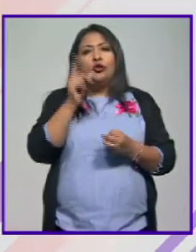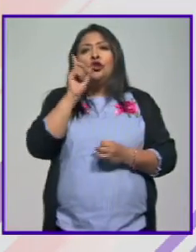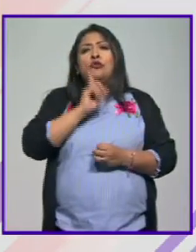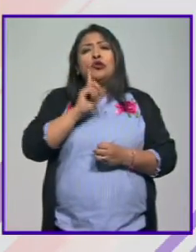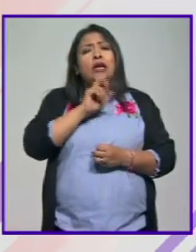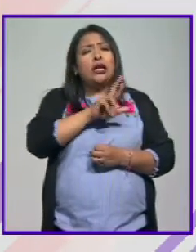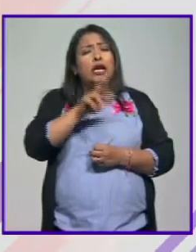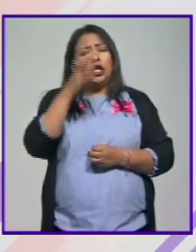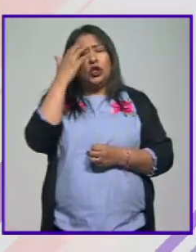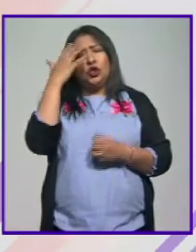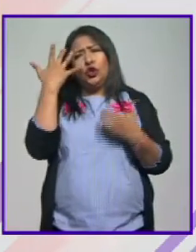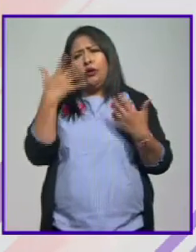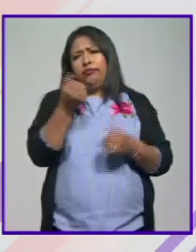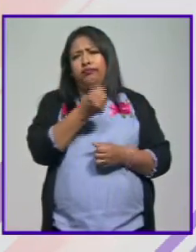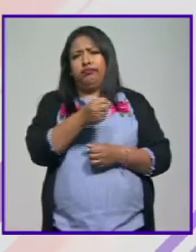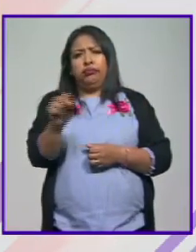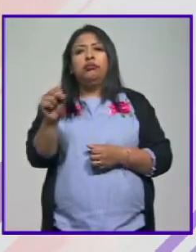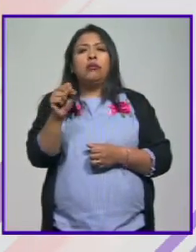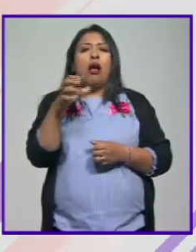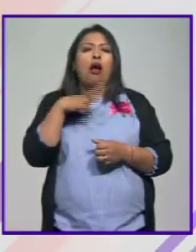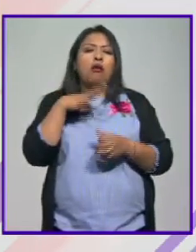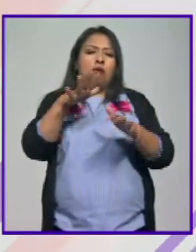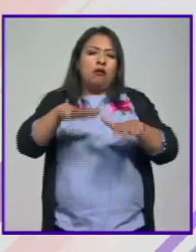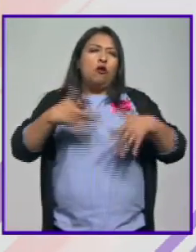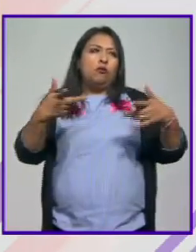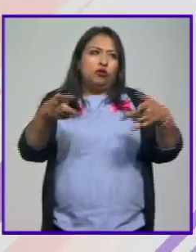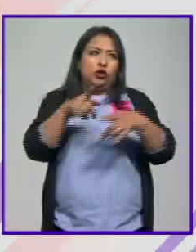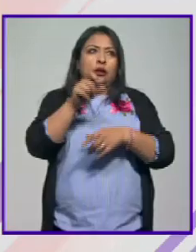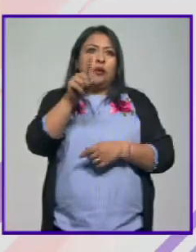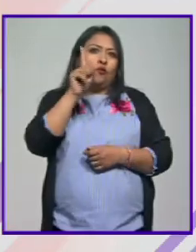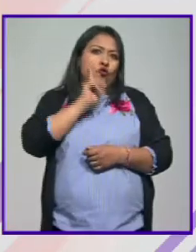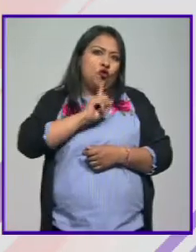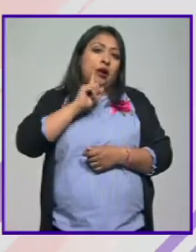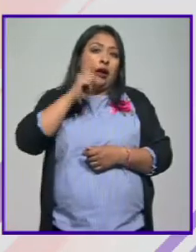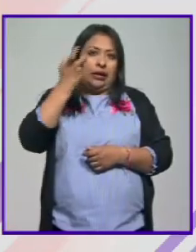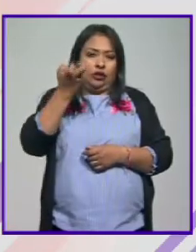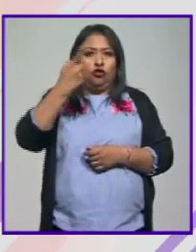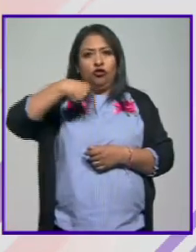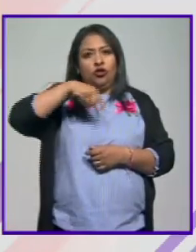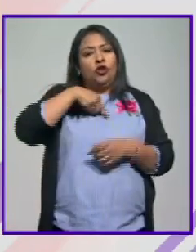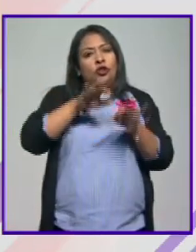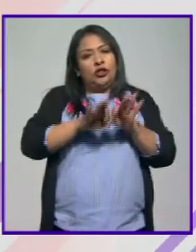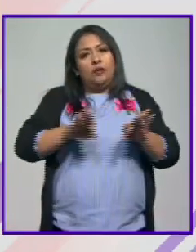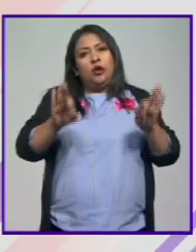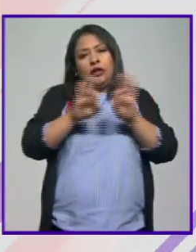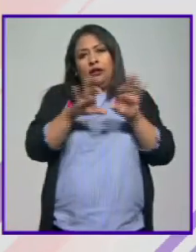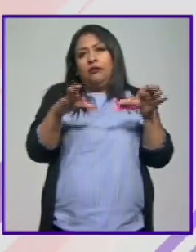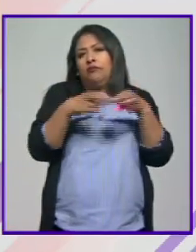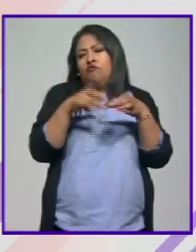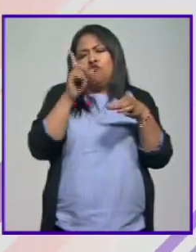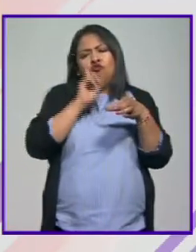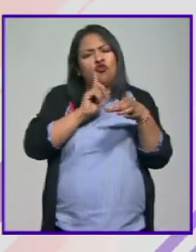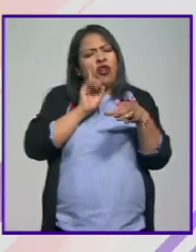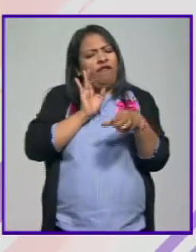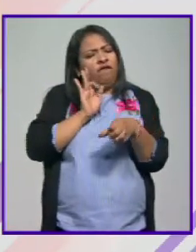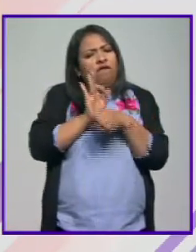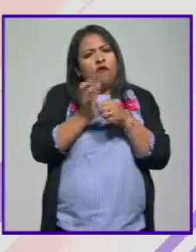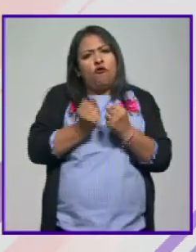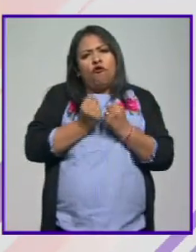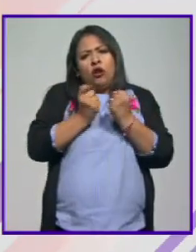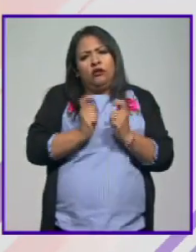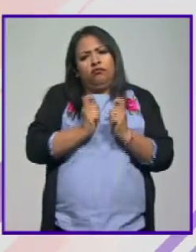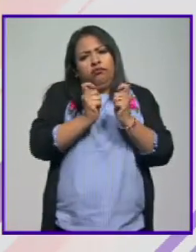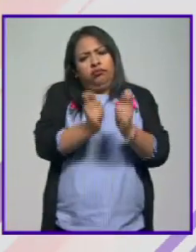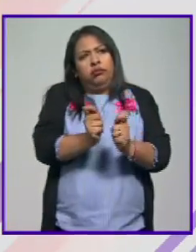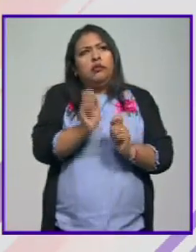tan reconocida y tanto talento esté ahí y también bueno pues es mujer y para nosotros es muy importante que en el sector la mujer se vea empoderada